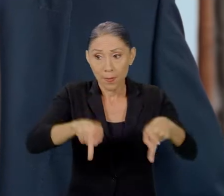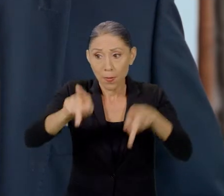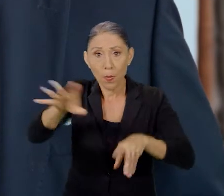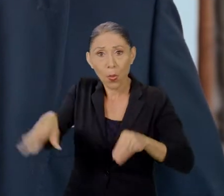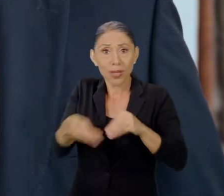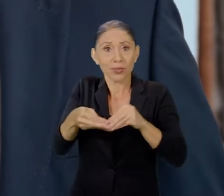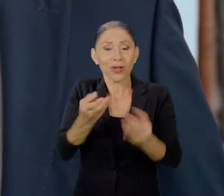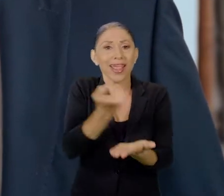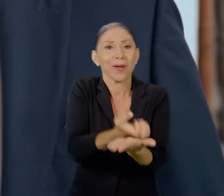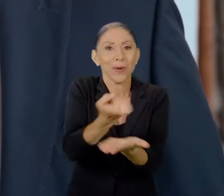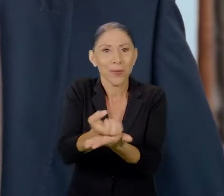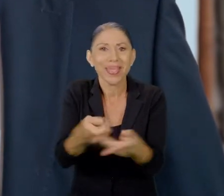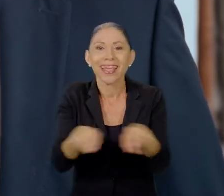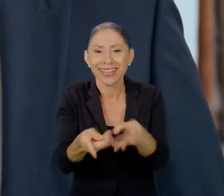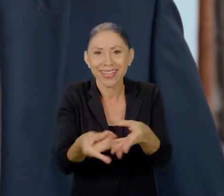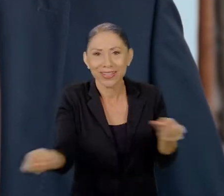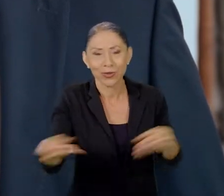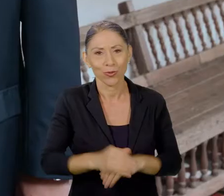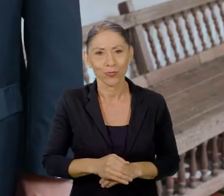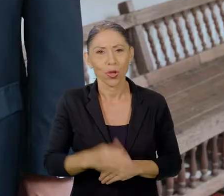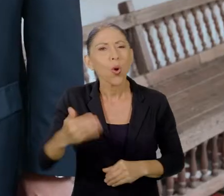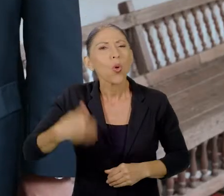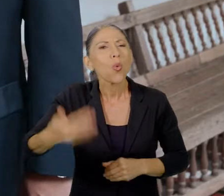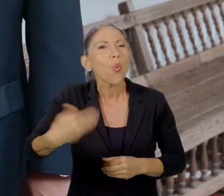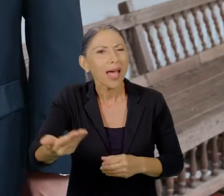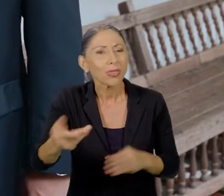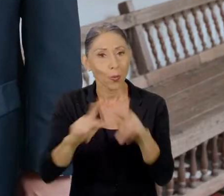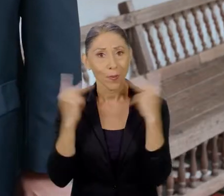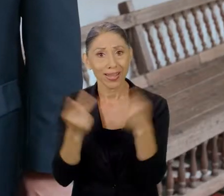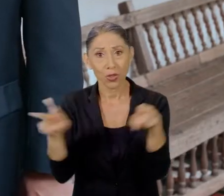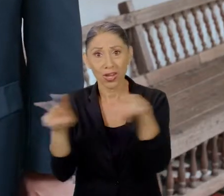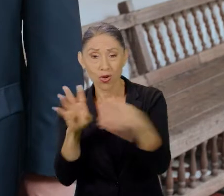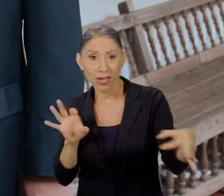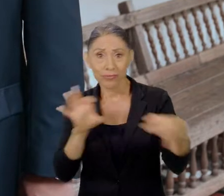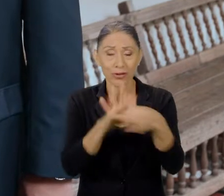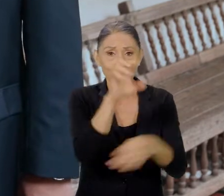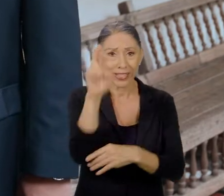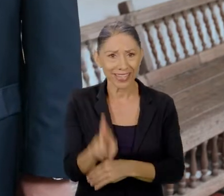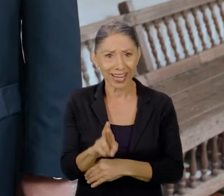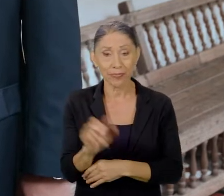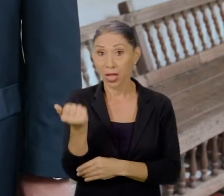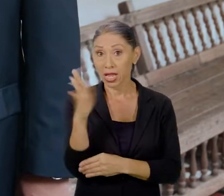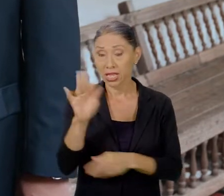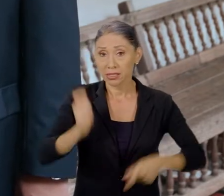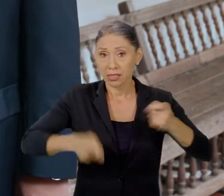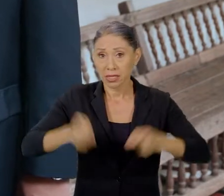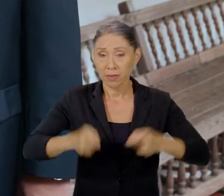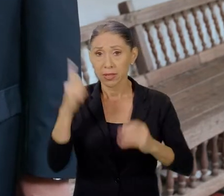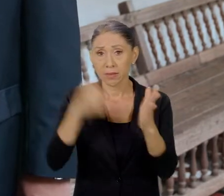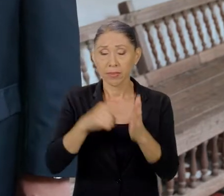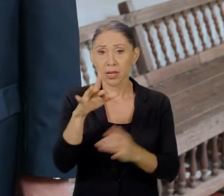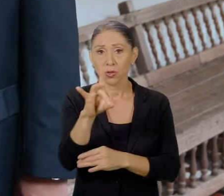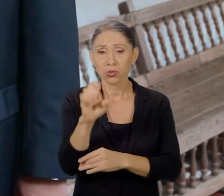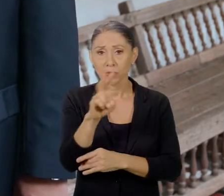población, economía y territorio. ¿Cuándo se incorporó el Partido de Nicoya a Costa Rica? ¿Un 15